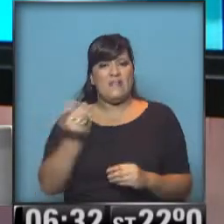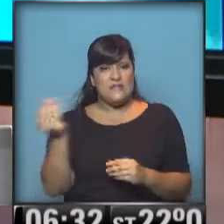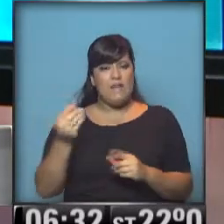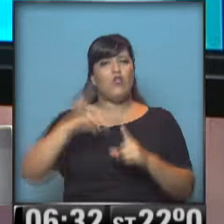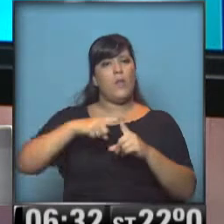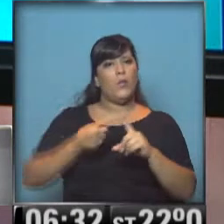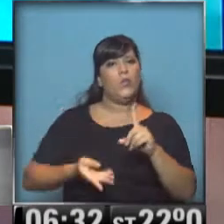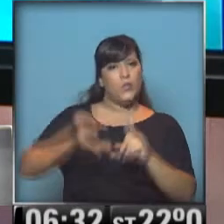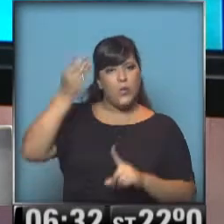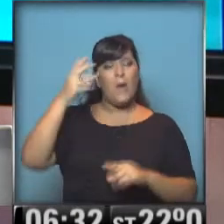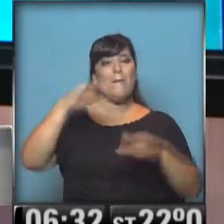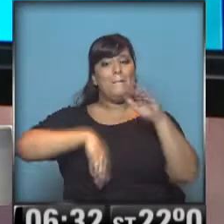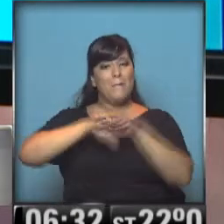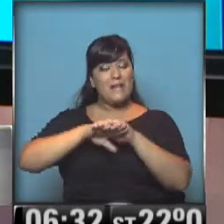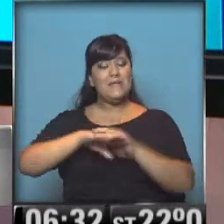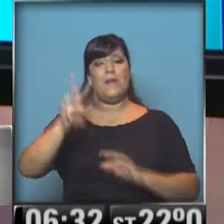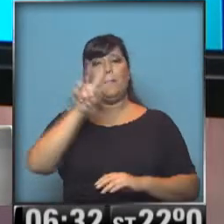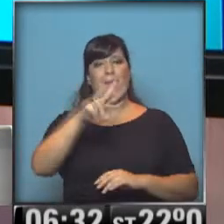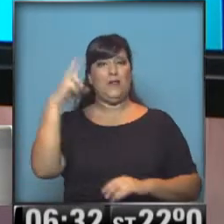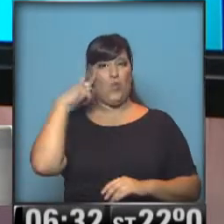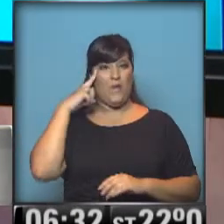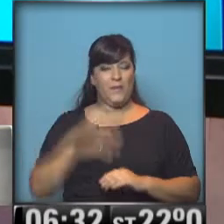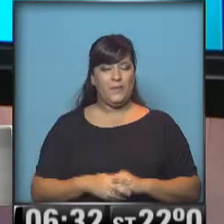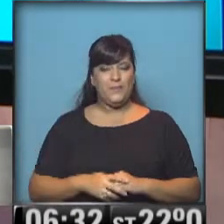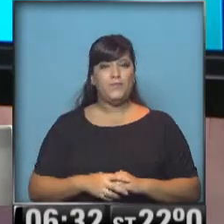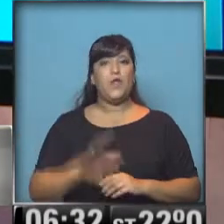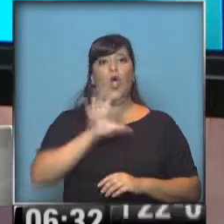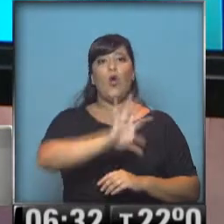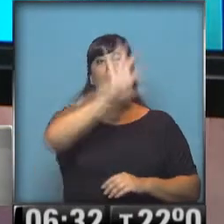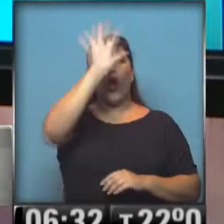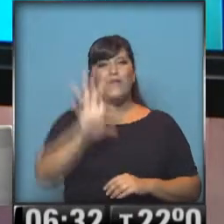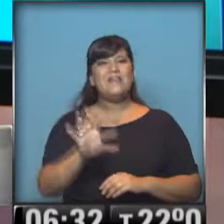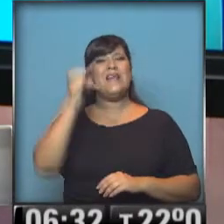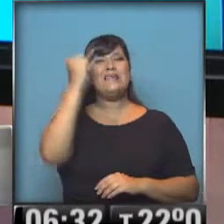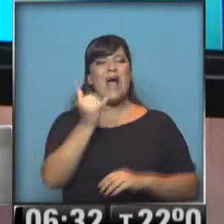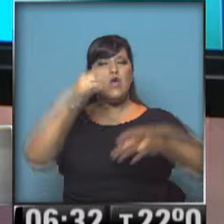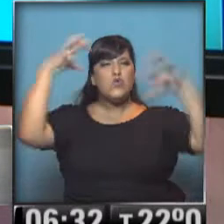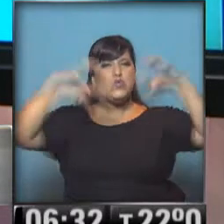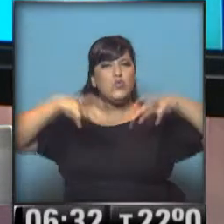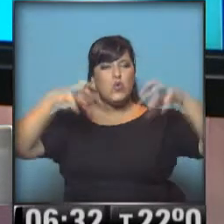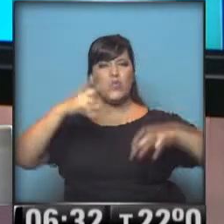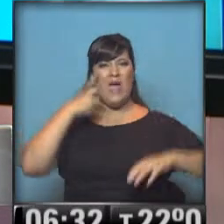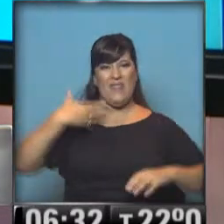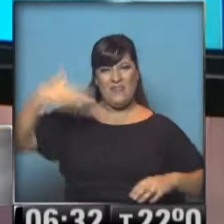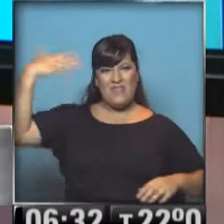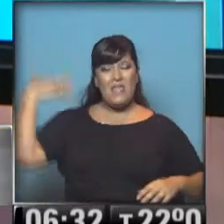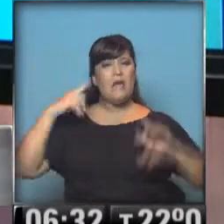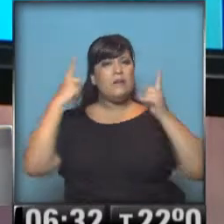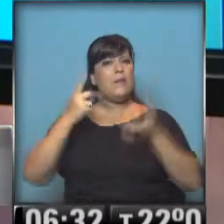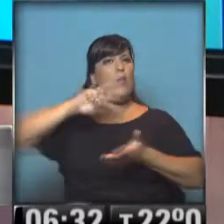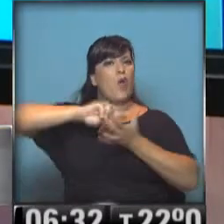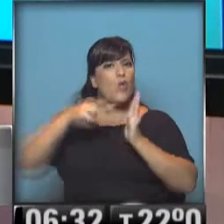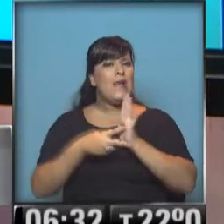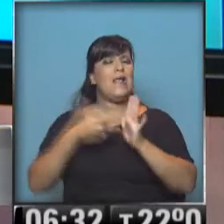ascenso de las temperaturas allí máximas de 29 grados. En las provincias donde se han registrado precipitaciones estos últimos días y afectadas por las